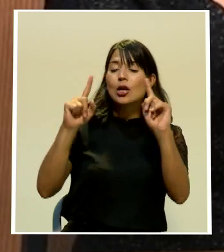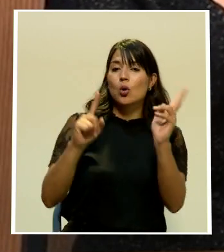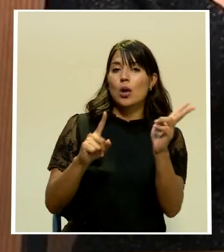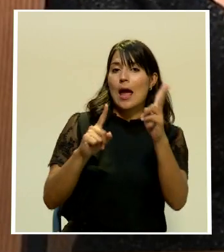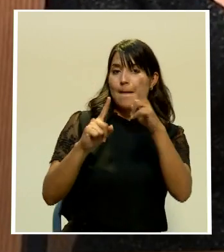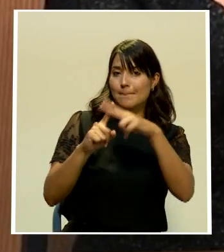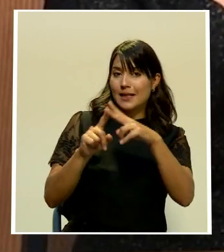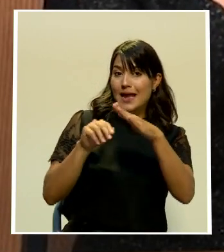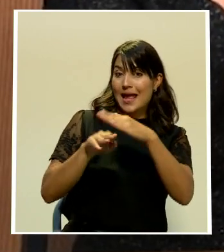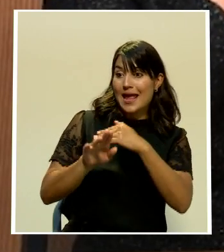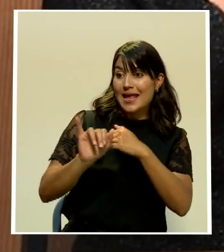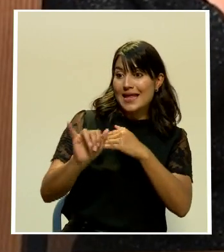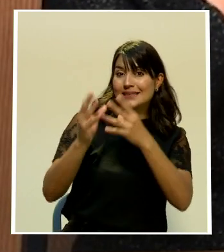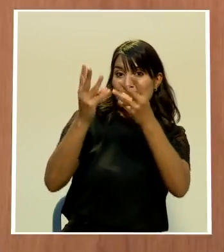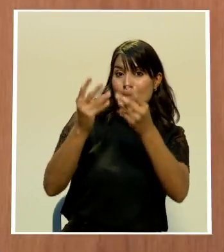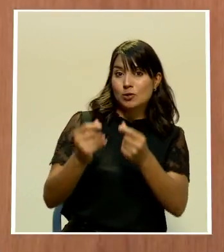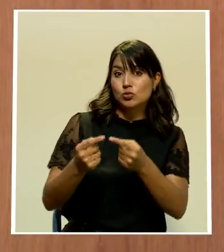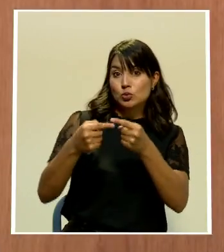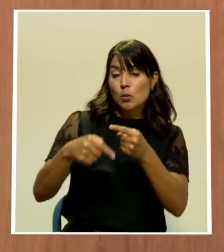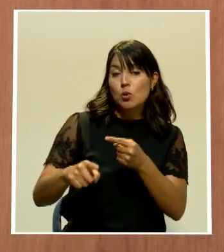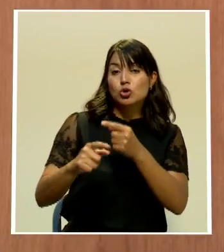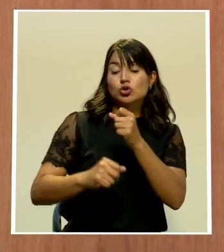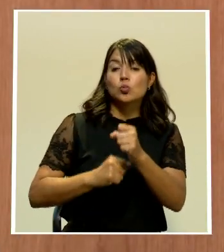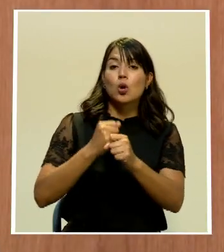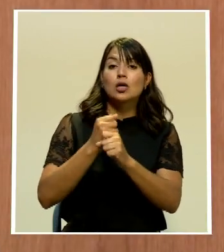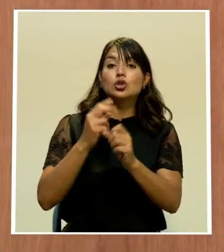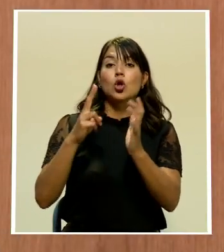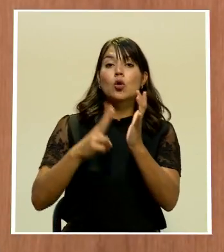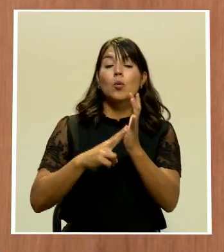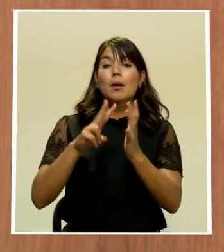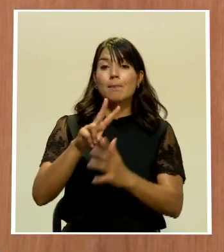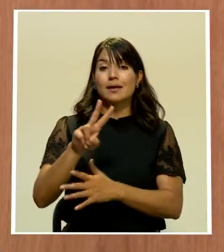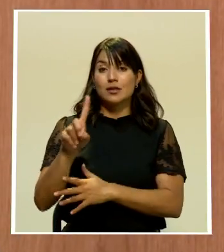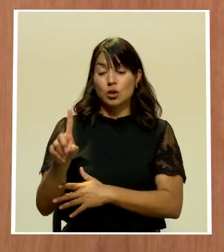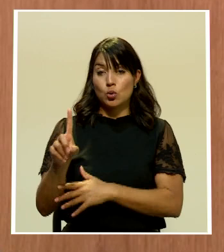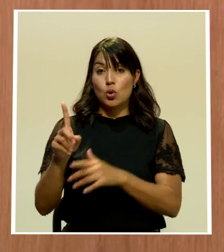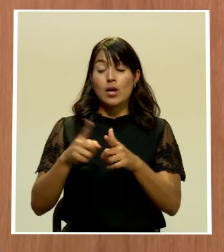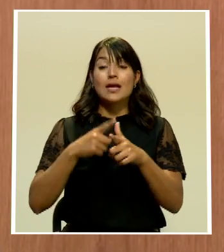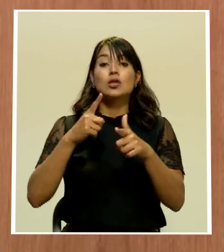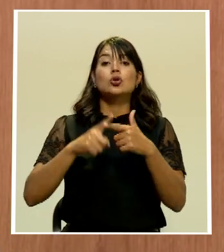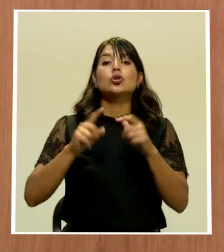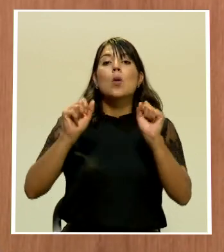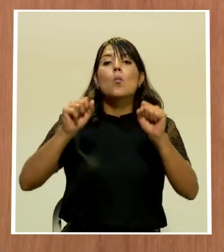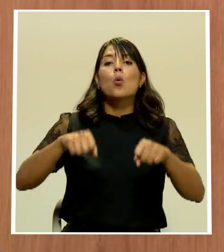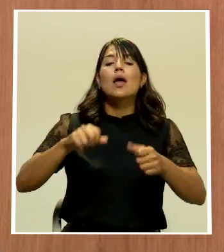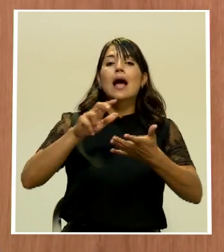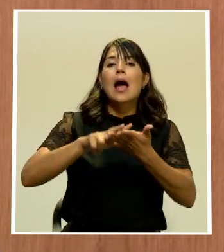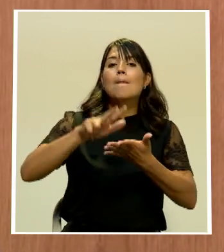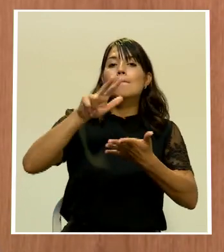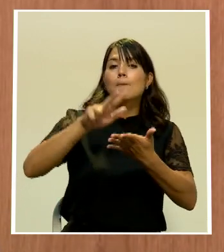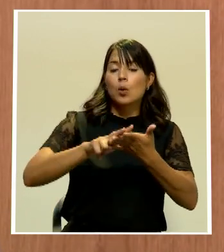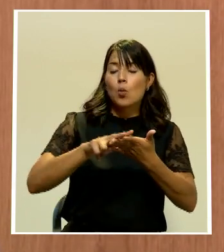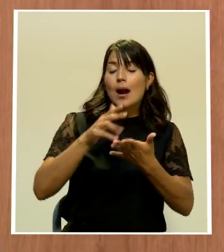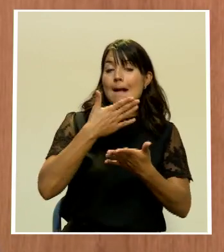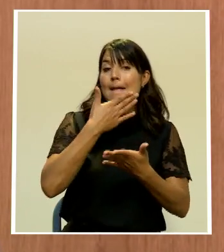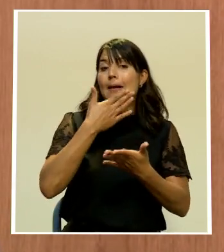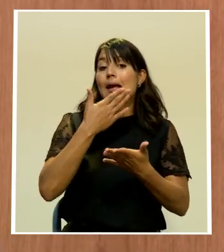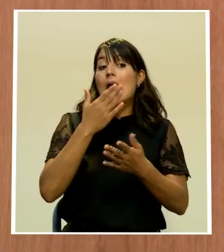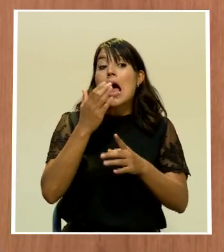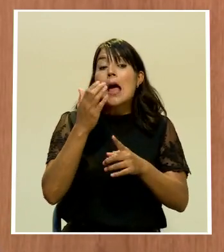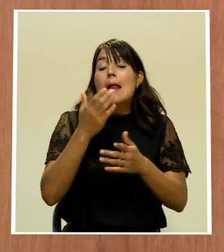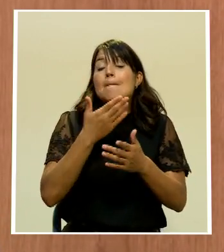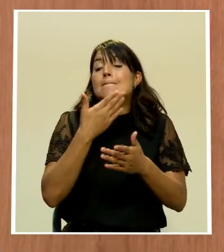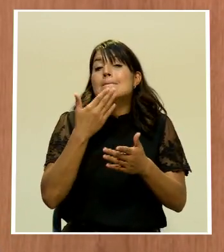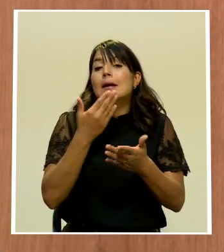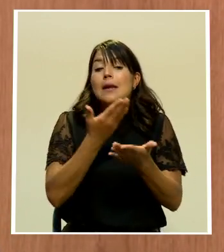esta discusión del presupuesto en curso. De manera que sean aprobadas las mejores mociones, las mociones que nos